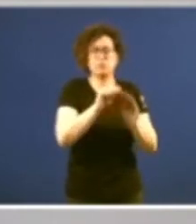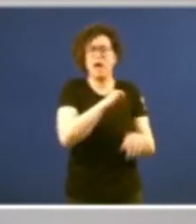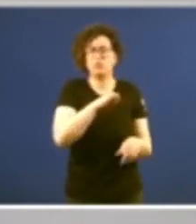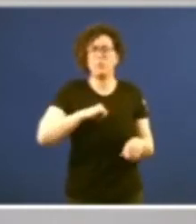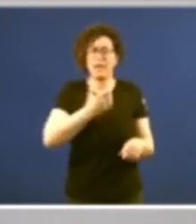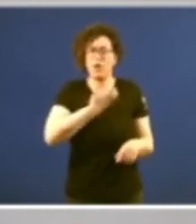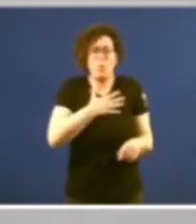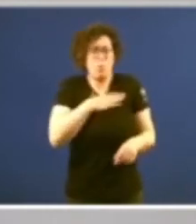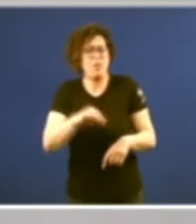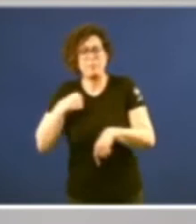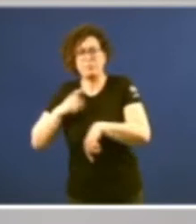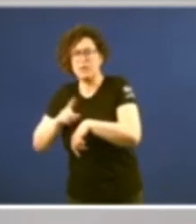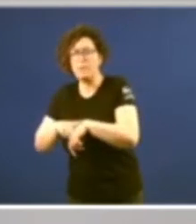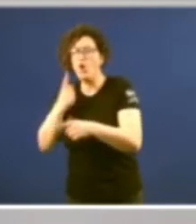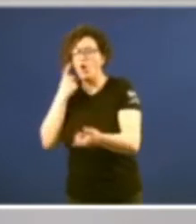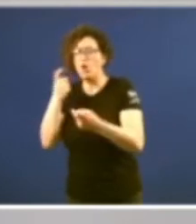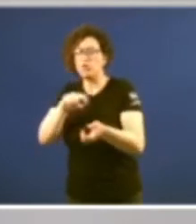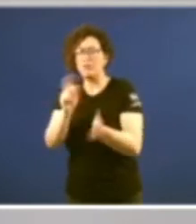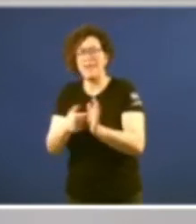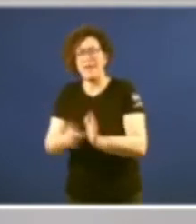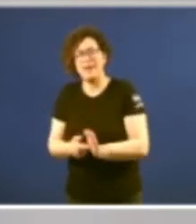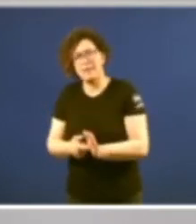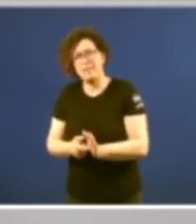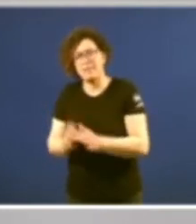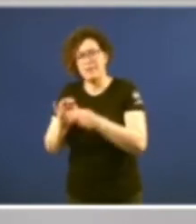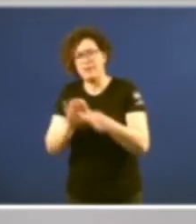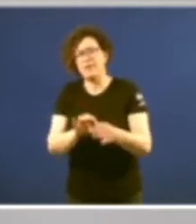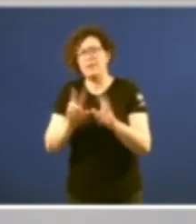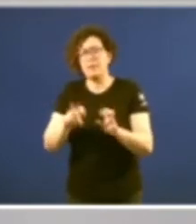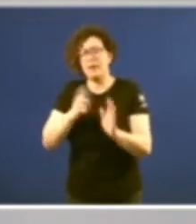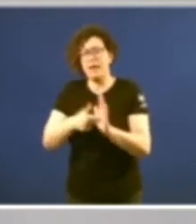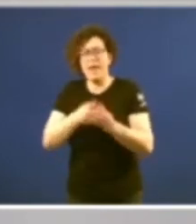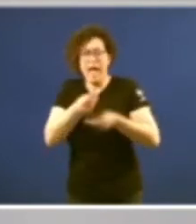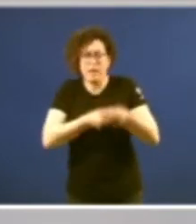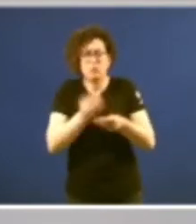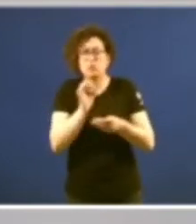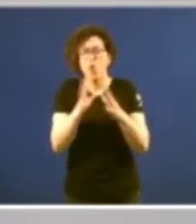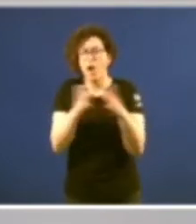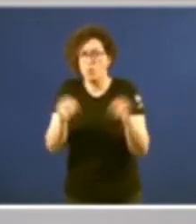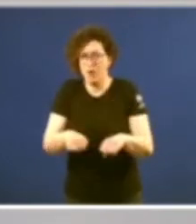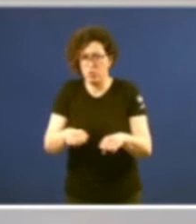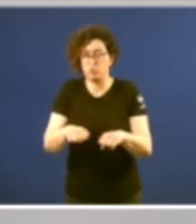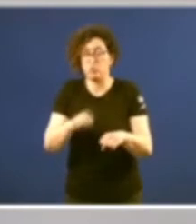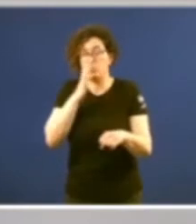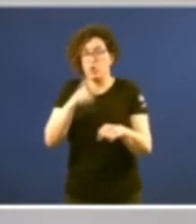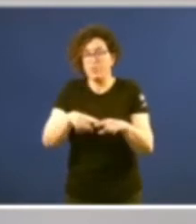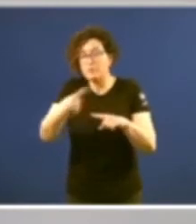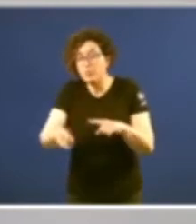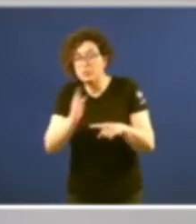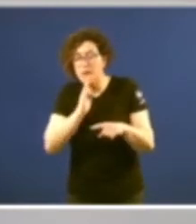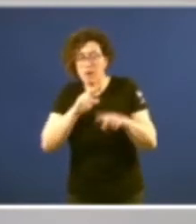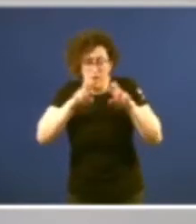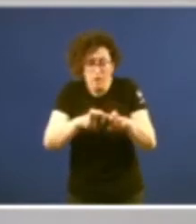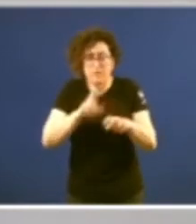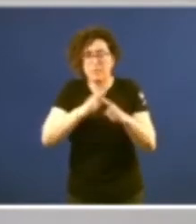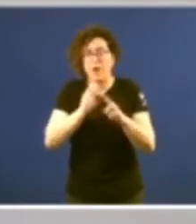compatible con un control de legalidade en o que se refere á legalidade dos actos ou acuerdos, que va despues examinar ese orden contencioso